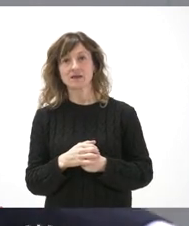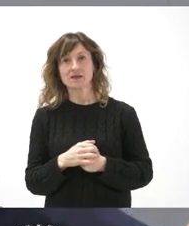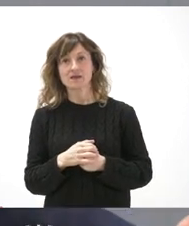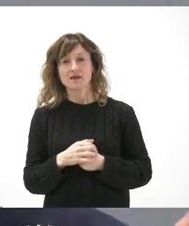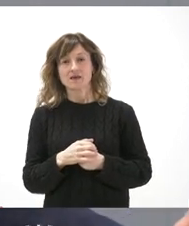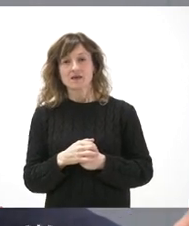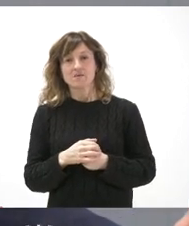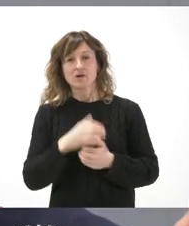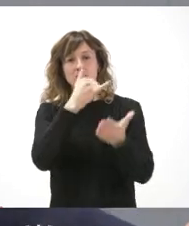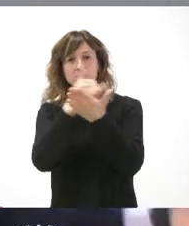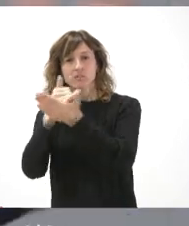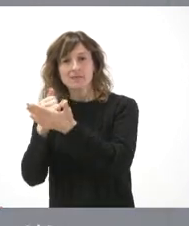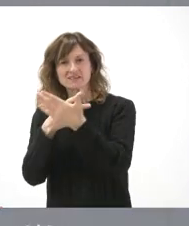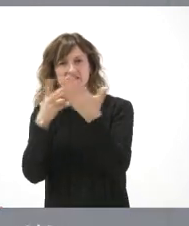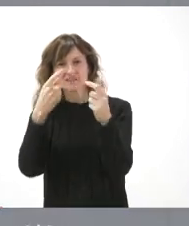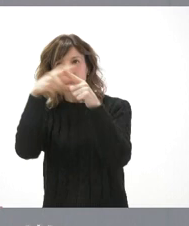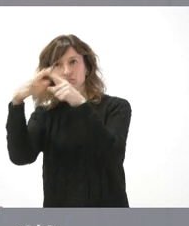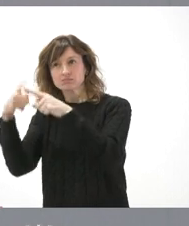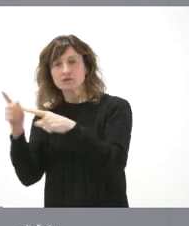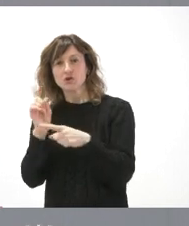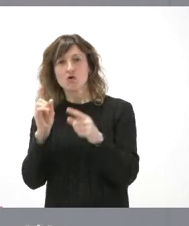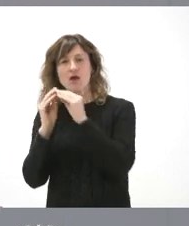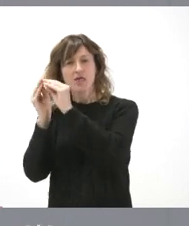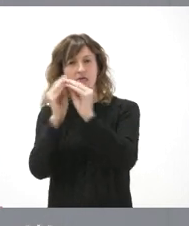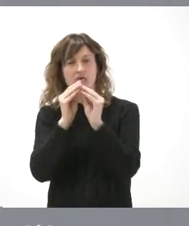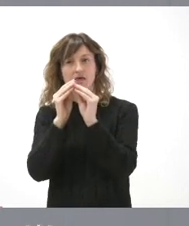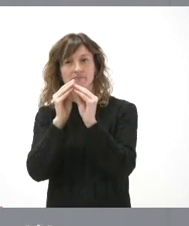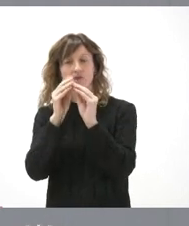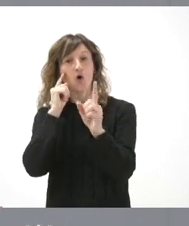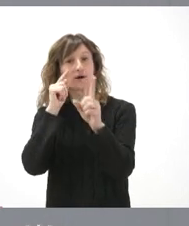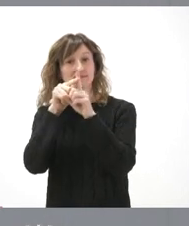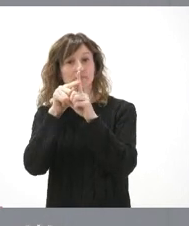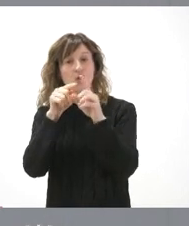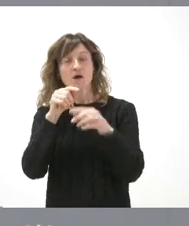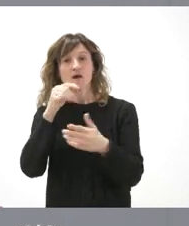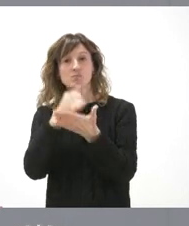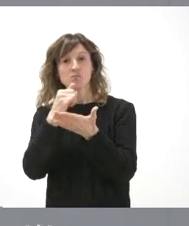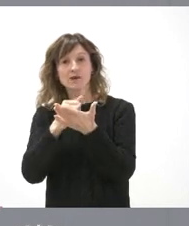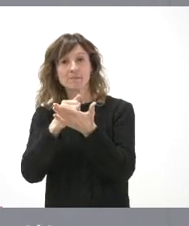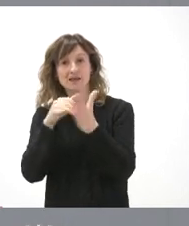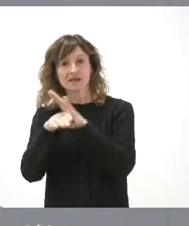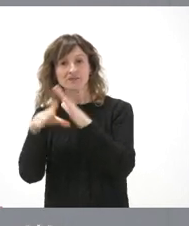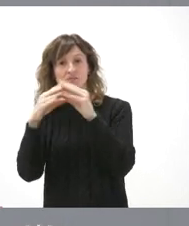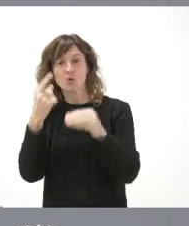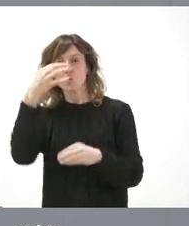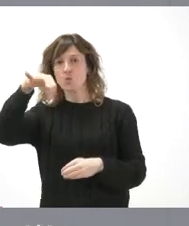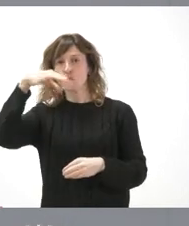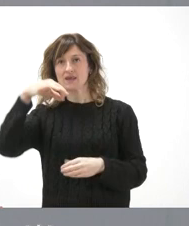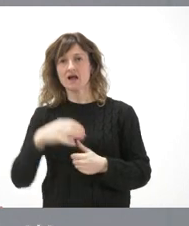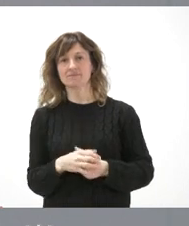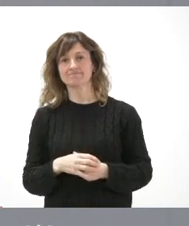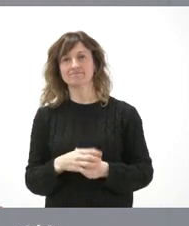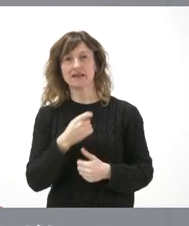17 EBAUs distintas, avanzar en el objetivo de un ABAU común en el ámbito del conjunto de España. Sí.